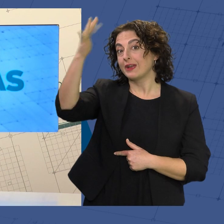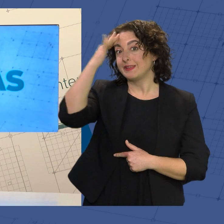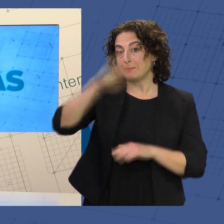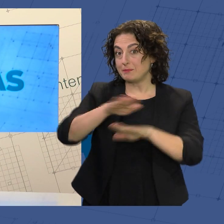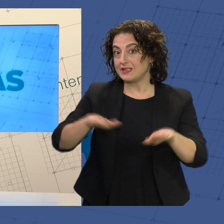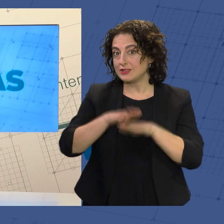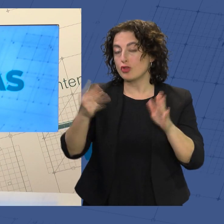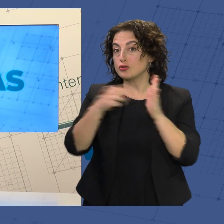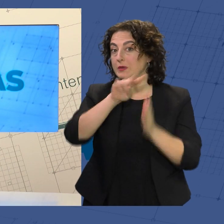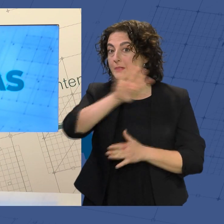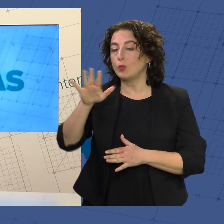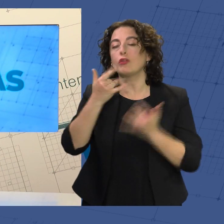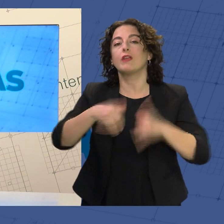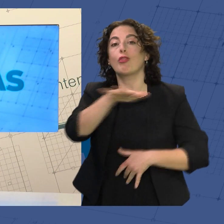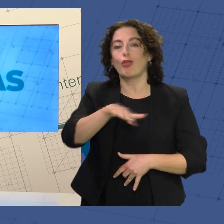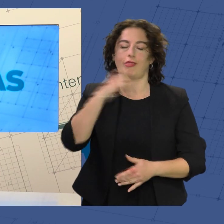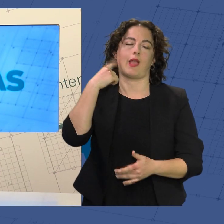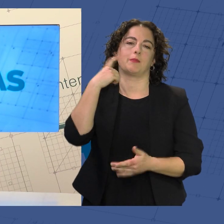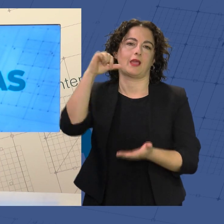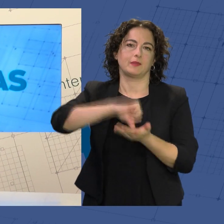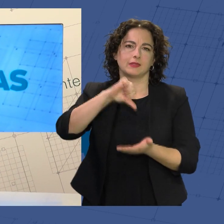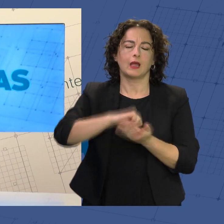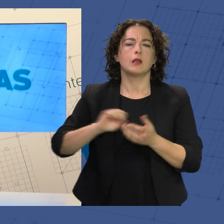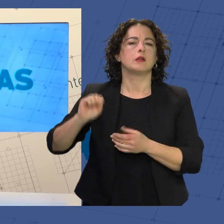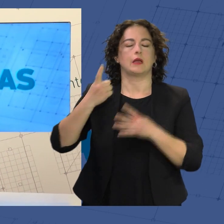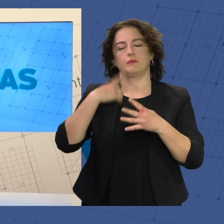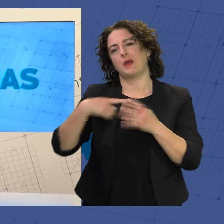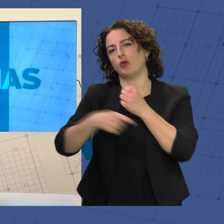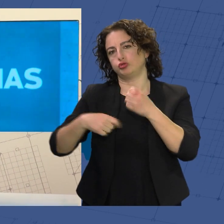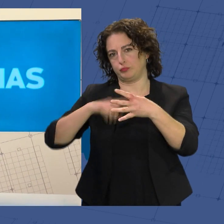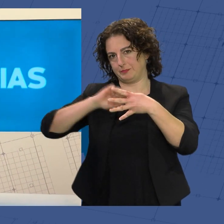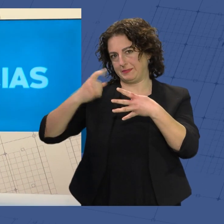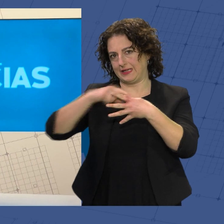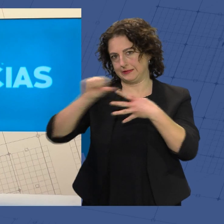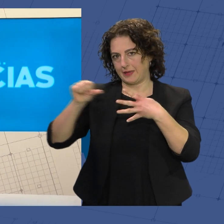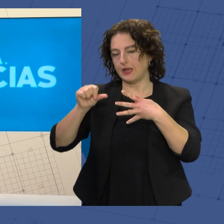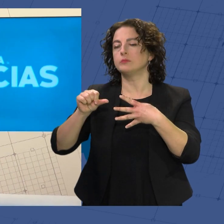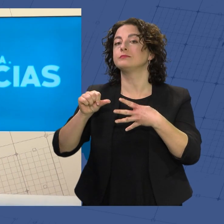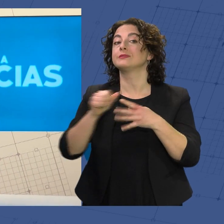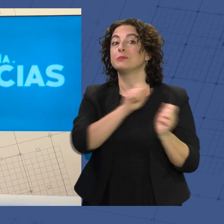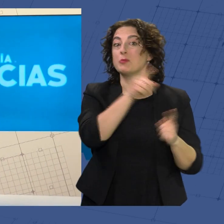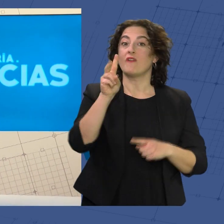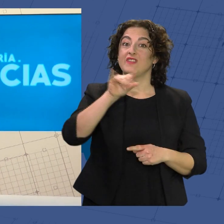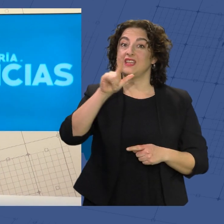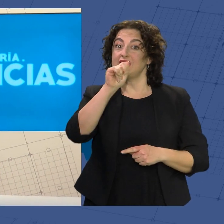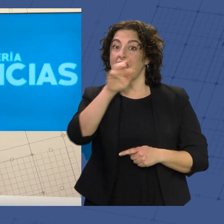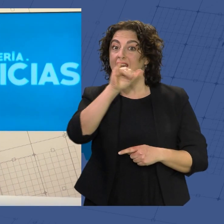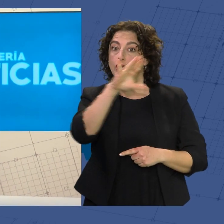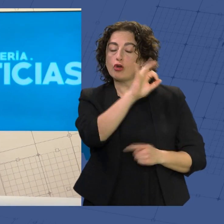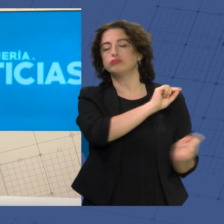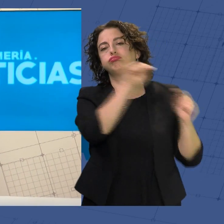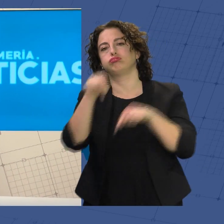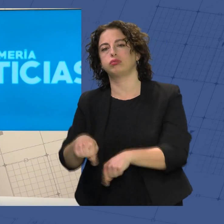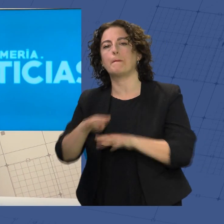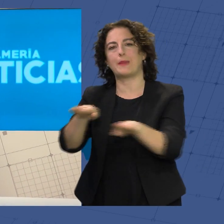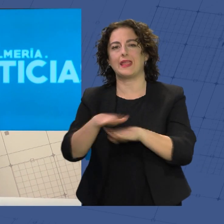se celebrará en Almería Capital la primera semana de agosto. El festival se desplaza desde Villaricos hasta la playa del Toyo.